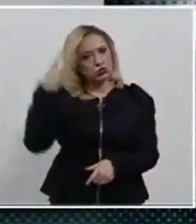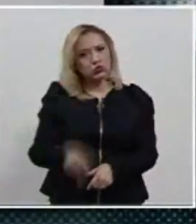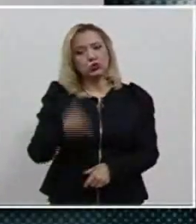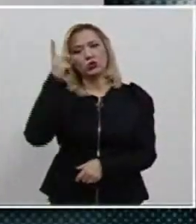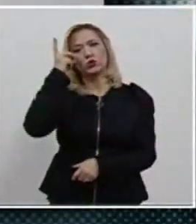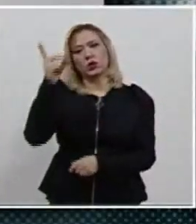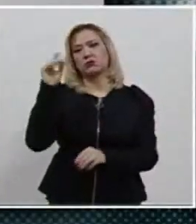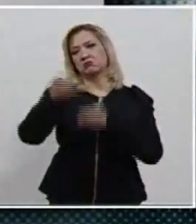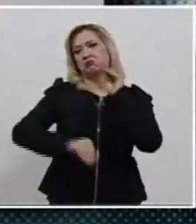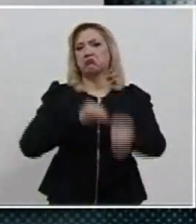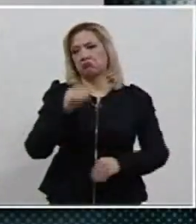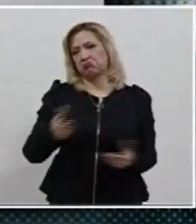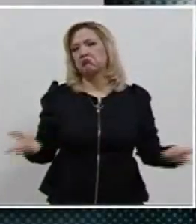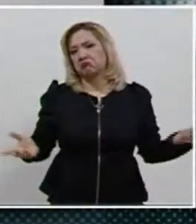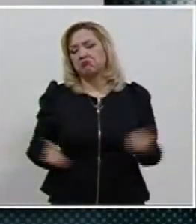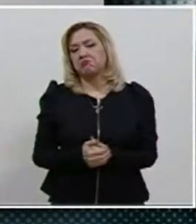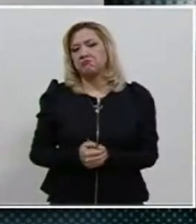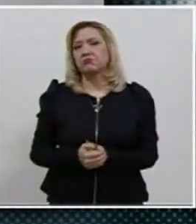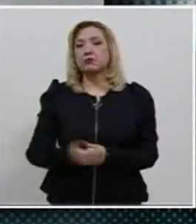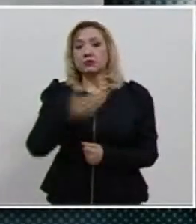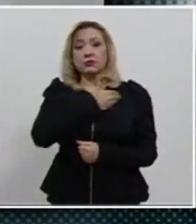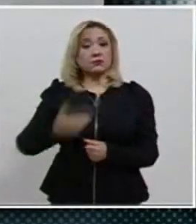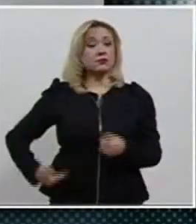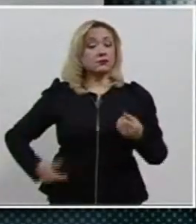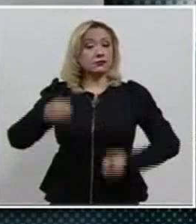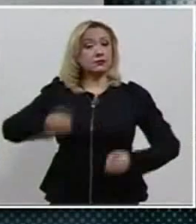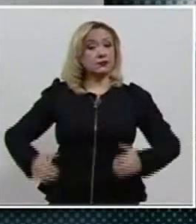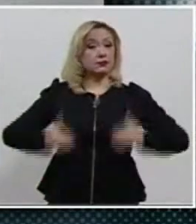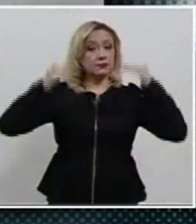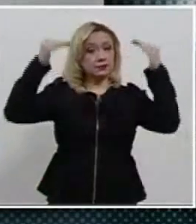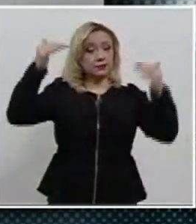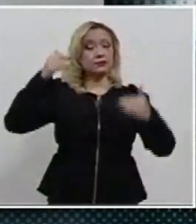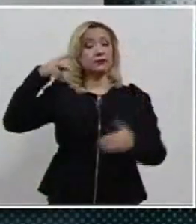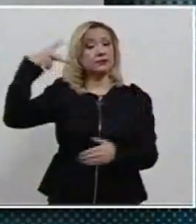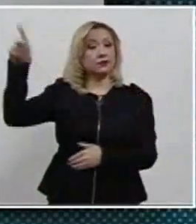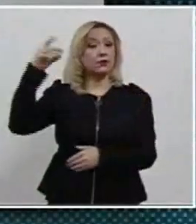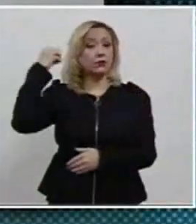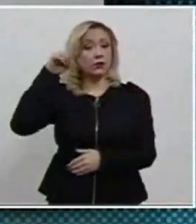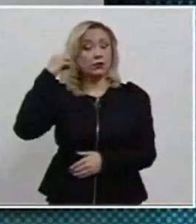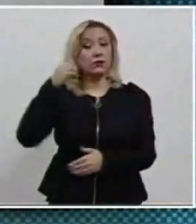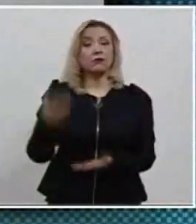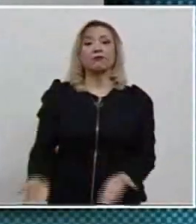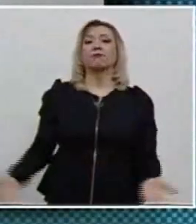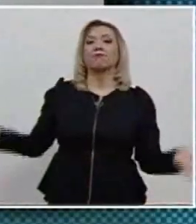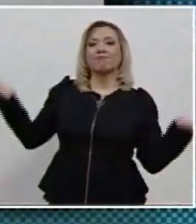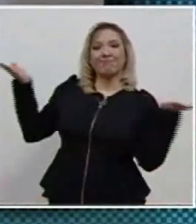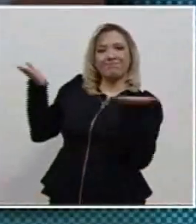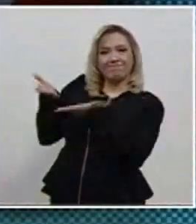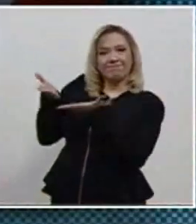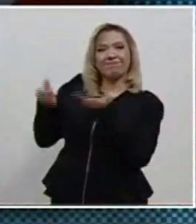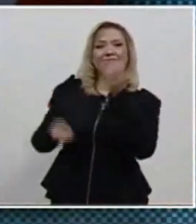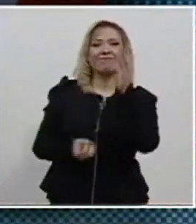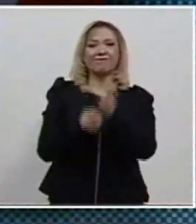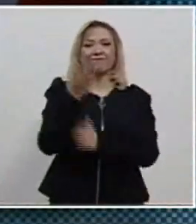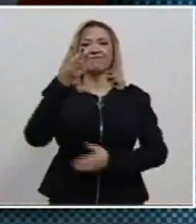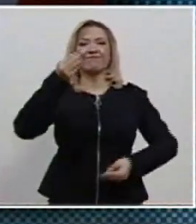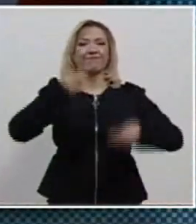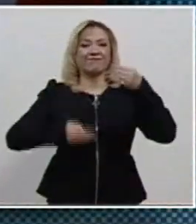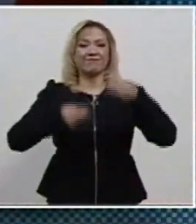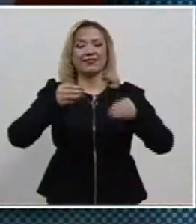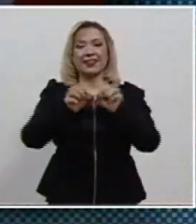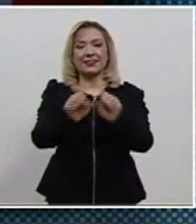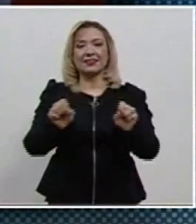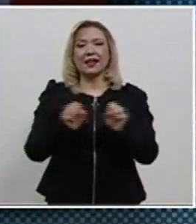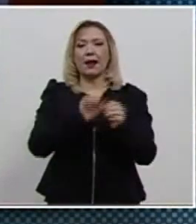La presidenta del Tribunal Superior de Justicia de Oaxaca presentó a las y los magistrados que conformarán las salas